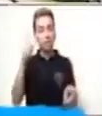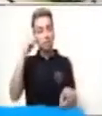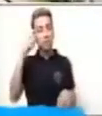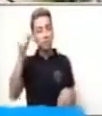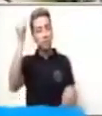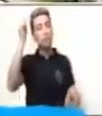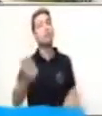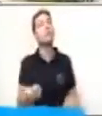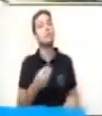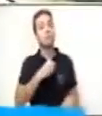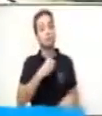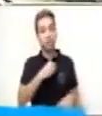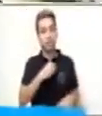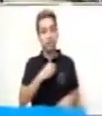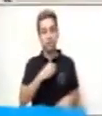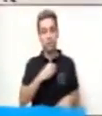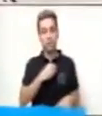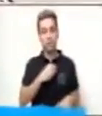resolvamos.